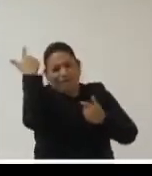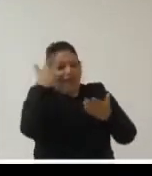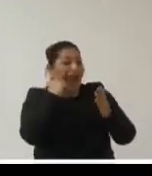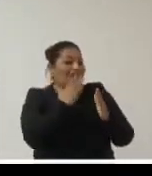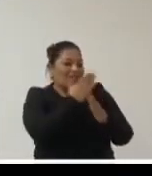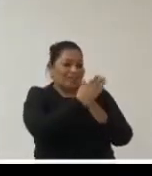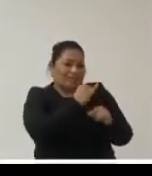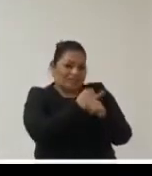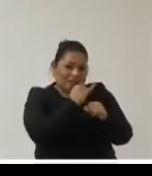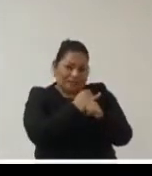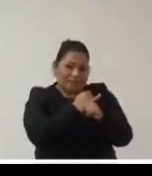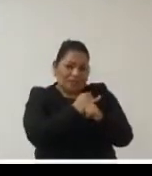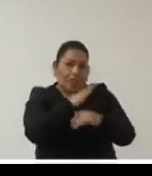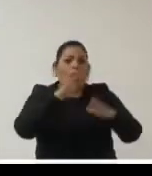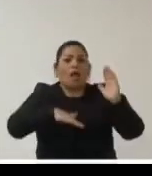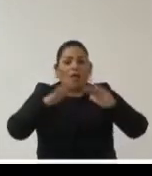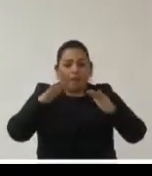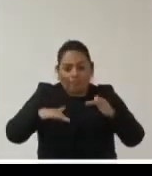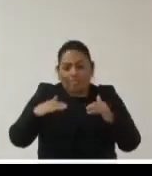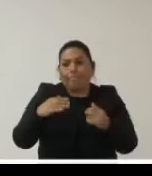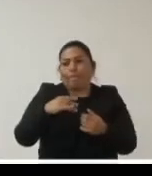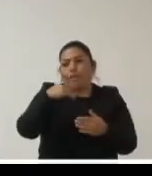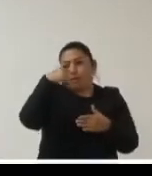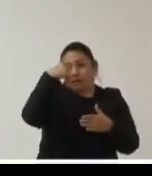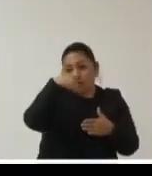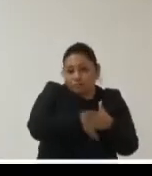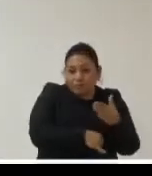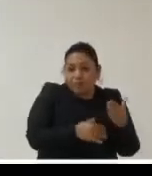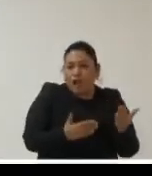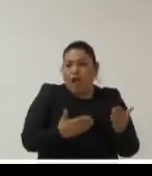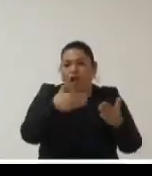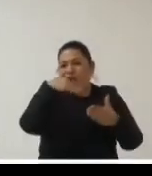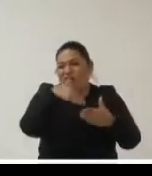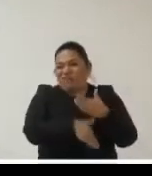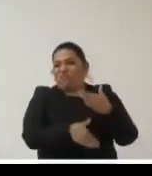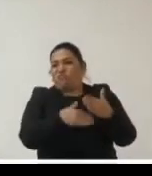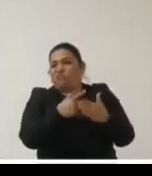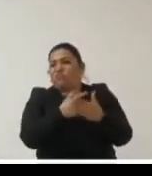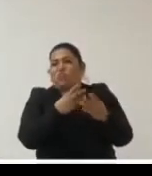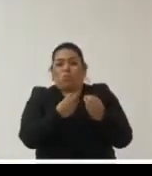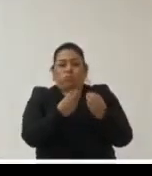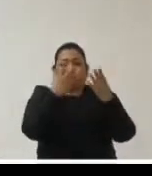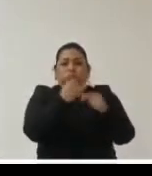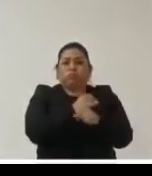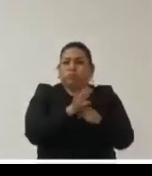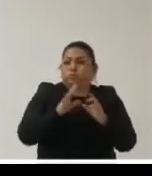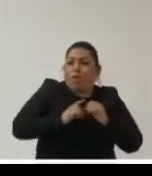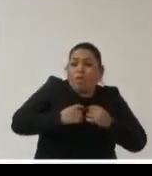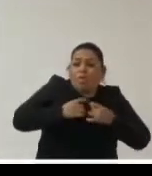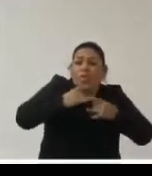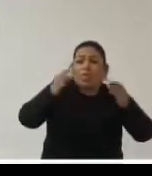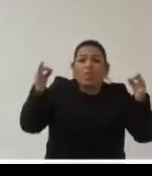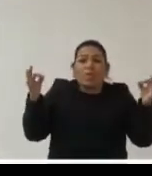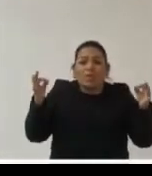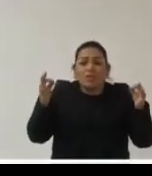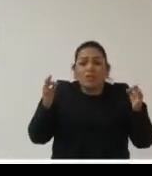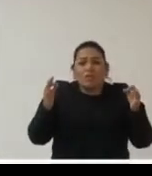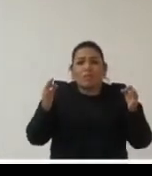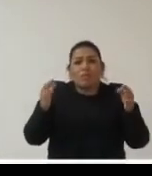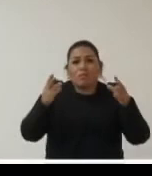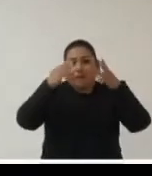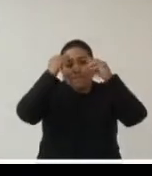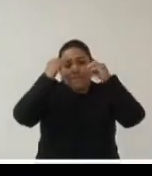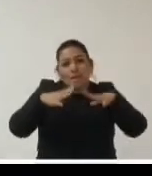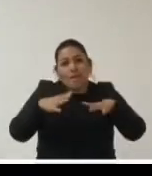luego caemos en un gran error caemos en el exceso de la información en donde perdemos